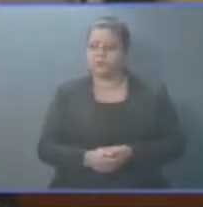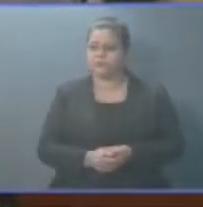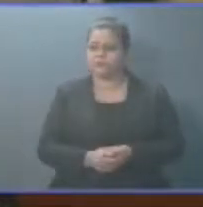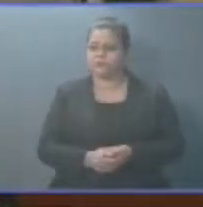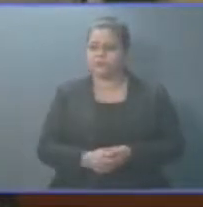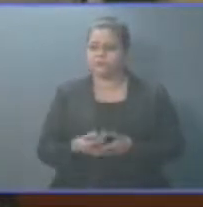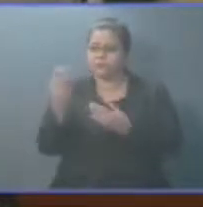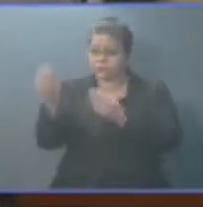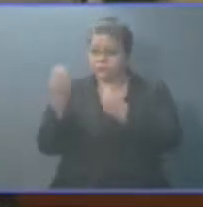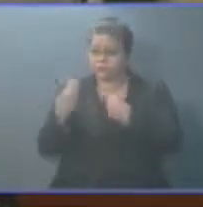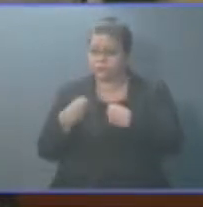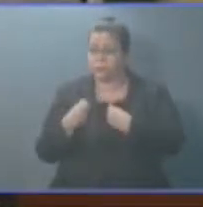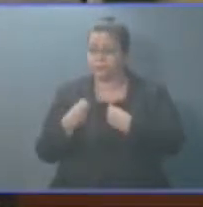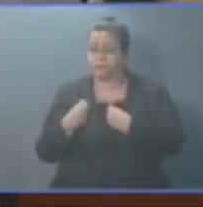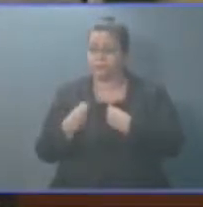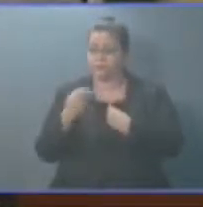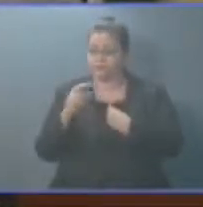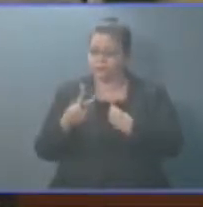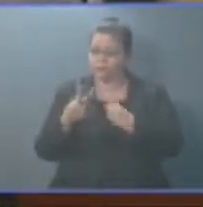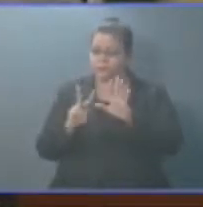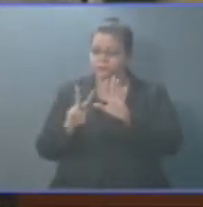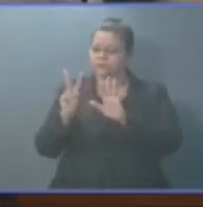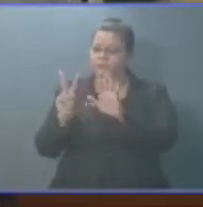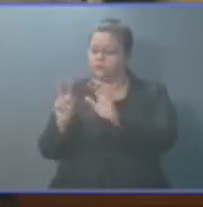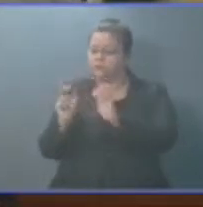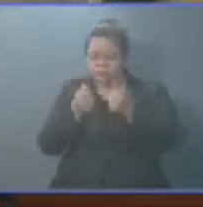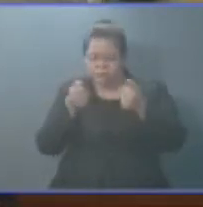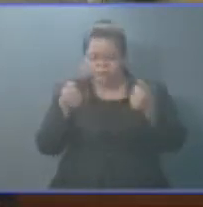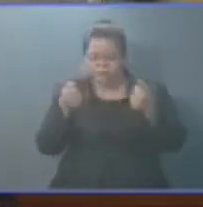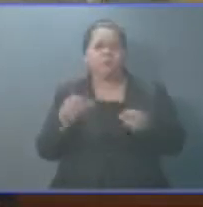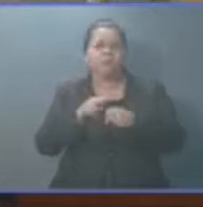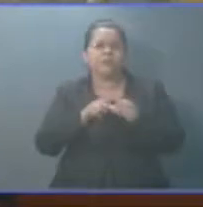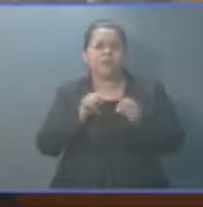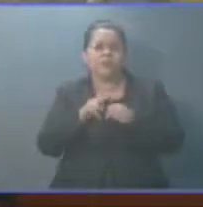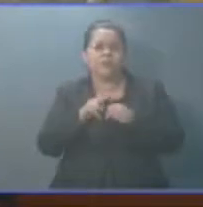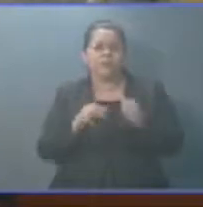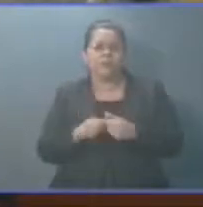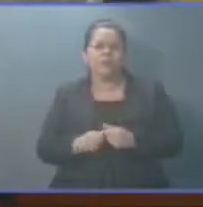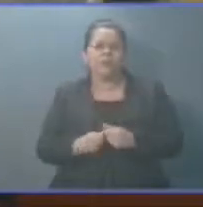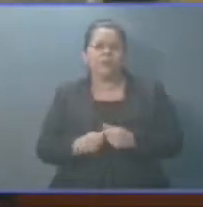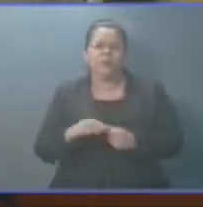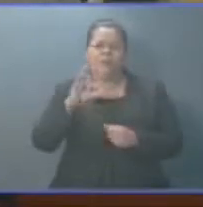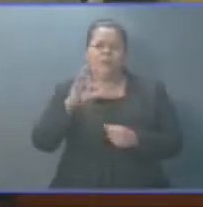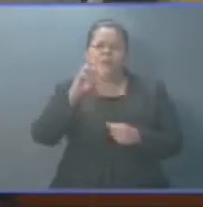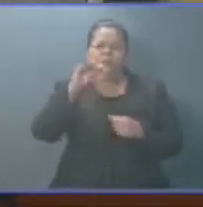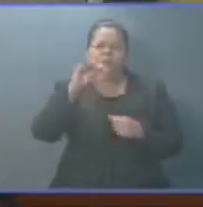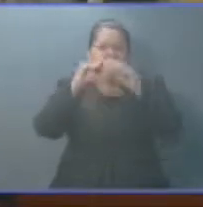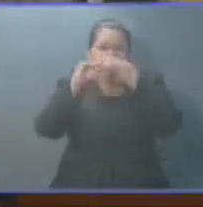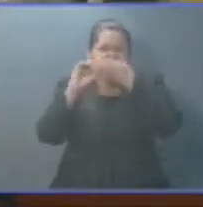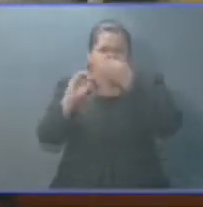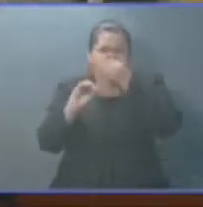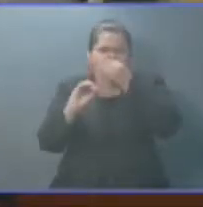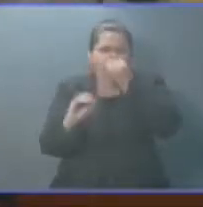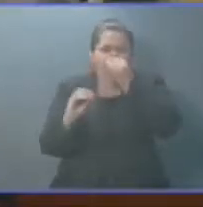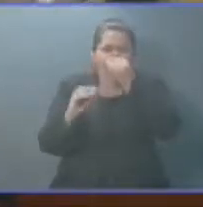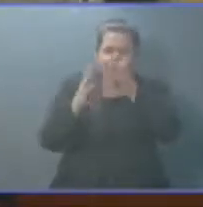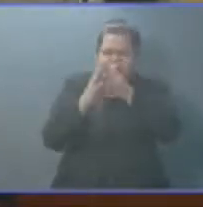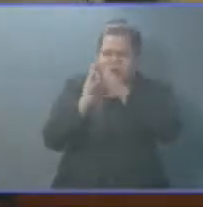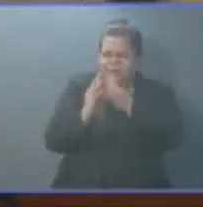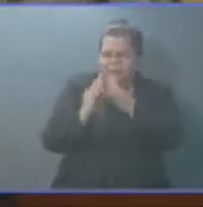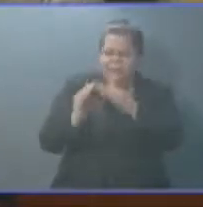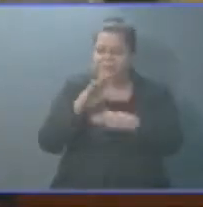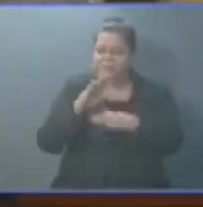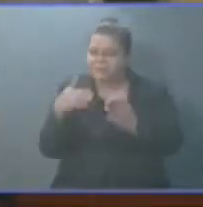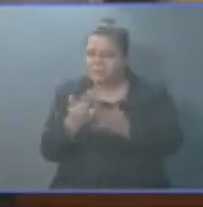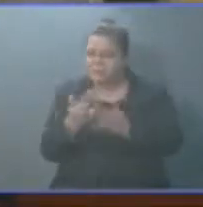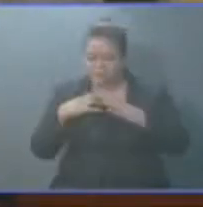que nos dio 277 millones de dólares. El Fomilenio, los Estados Unidos, el gobierno y el pueblo